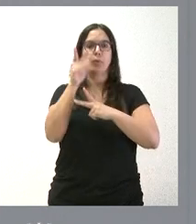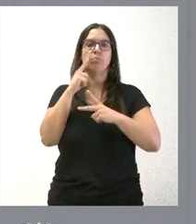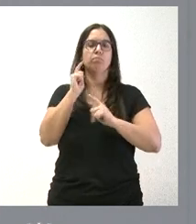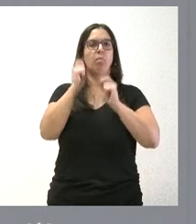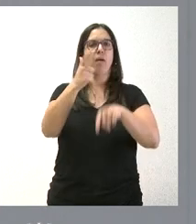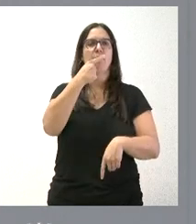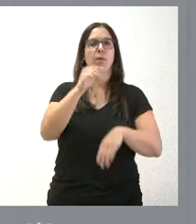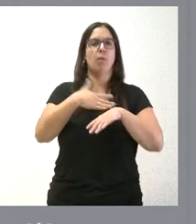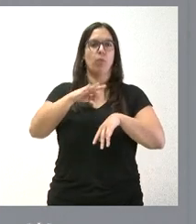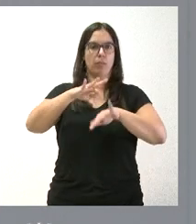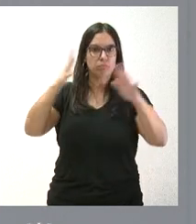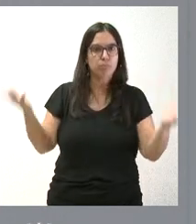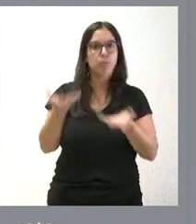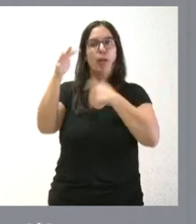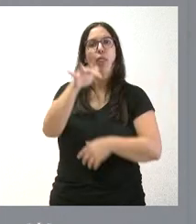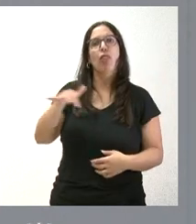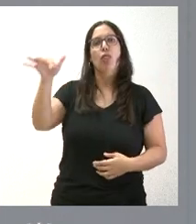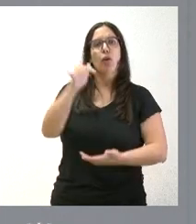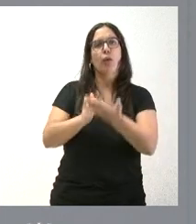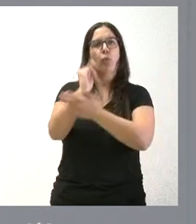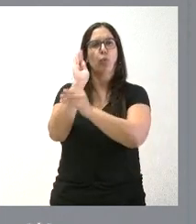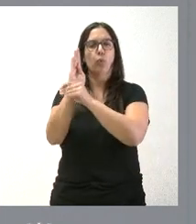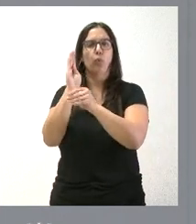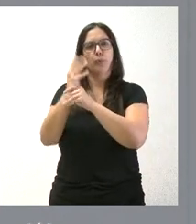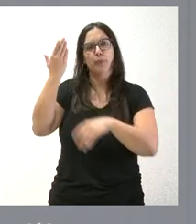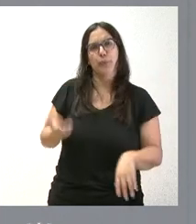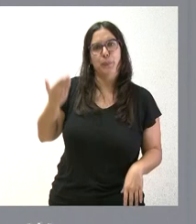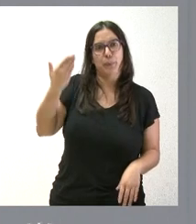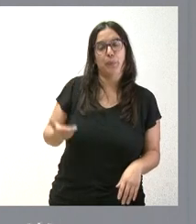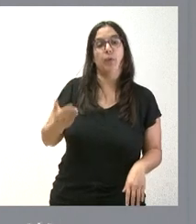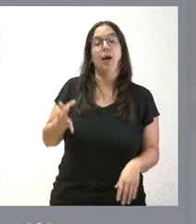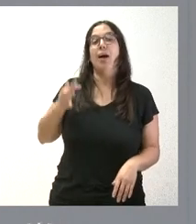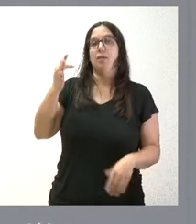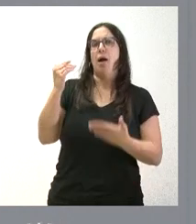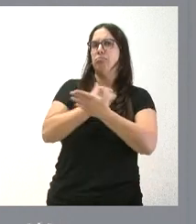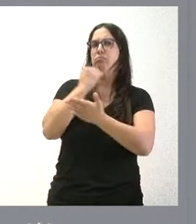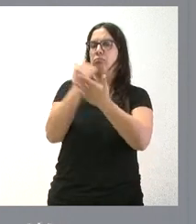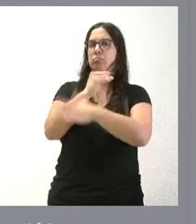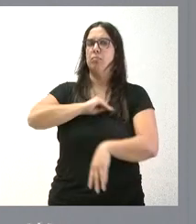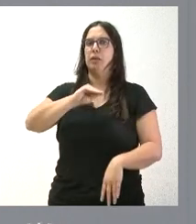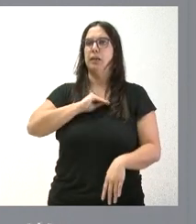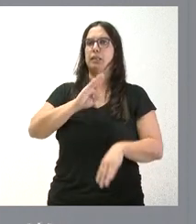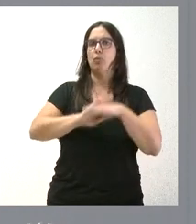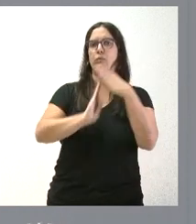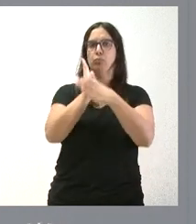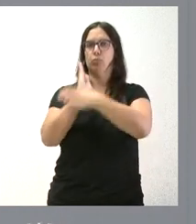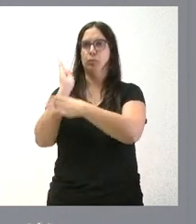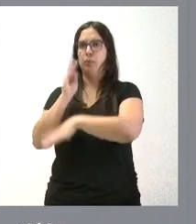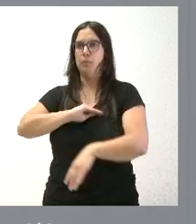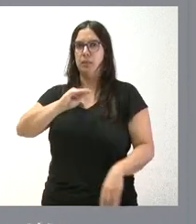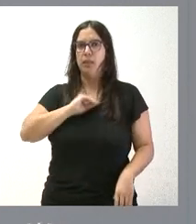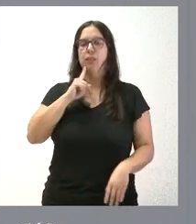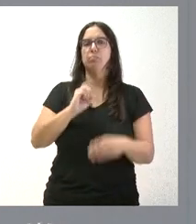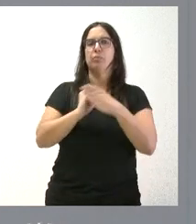impulsar una de las zonas de cultivos hortícolas más relevantes de la comunidad y, además, más rentables desde el punto de vista de su nivel de productividad, produce